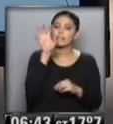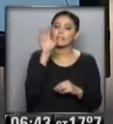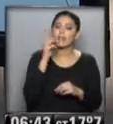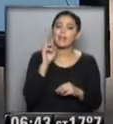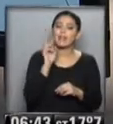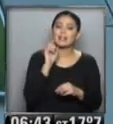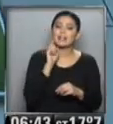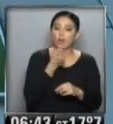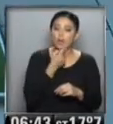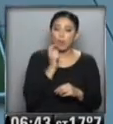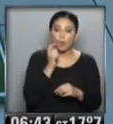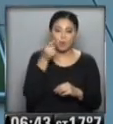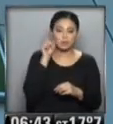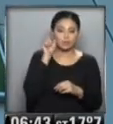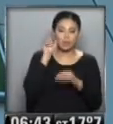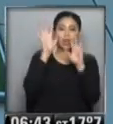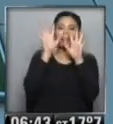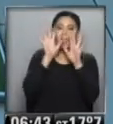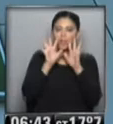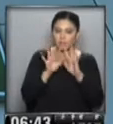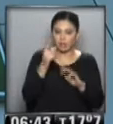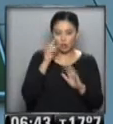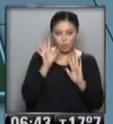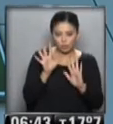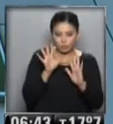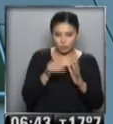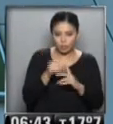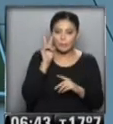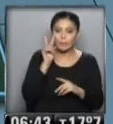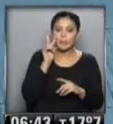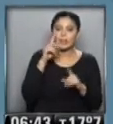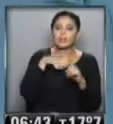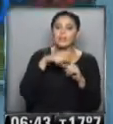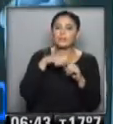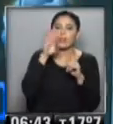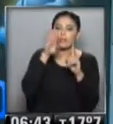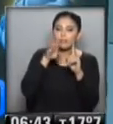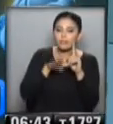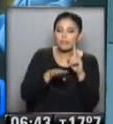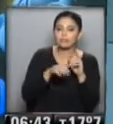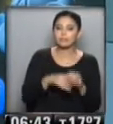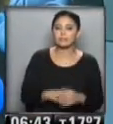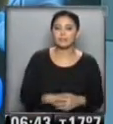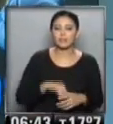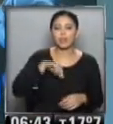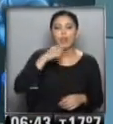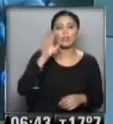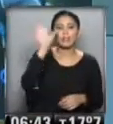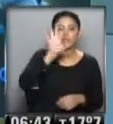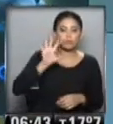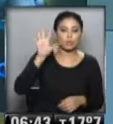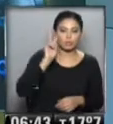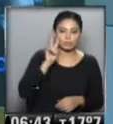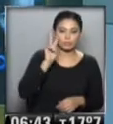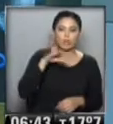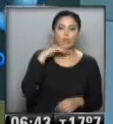neblinas, atención por allí, fíjense las temperaturas... ...cómo han descendido, y aquí estamos en el noroeste...